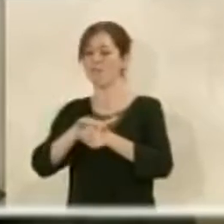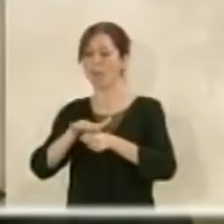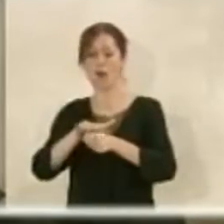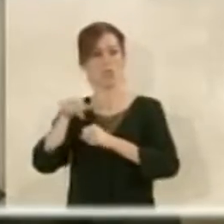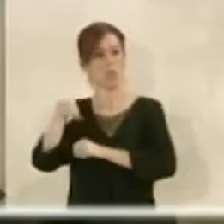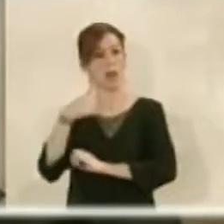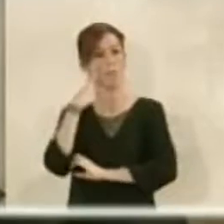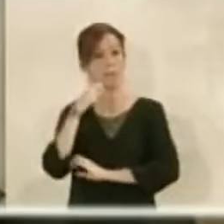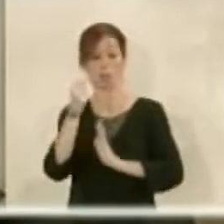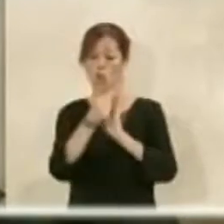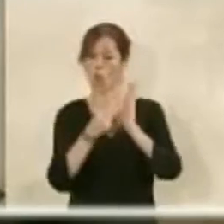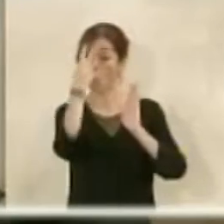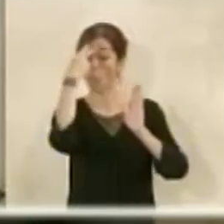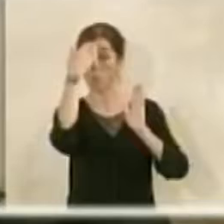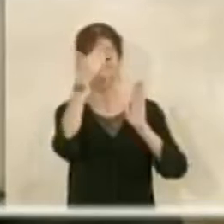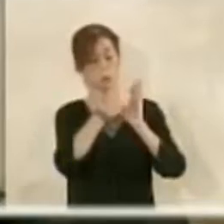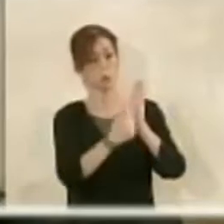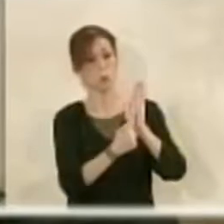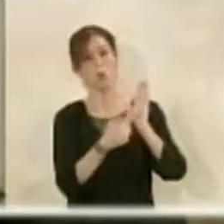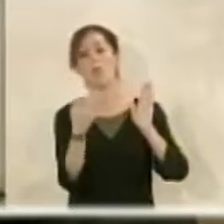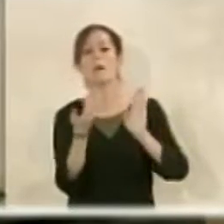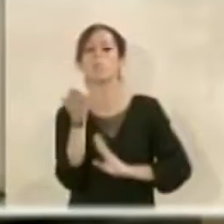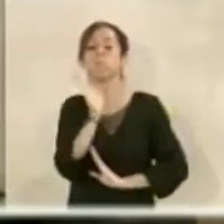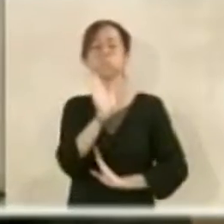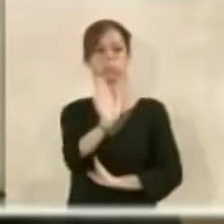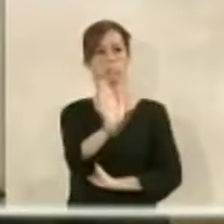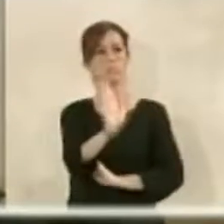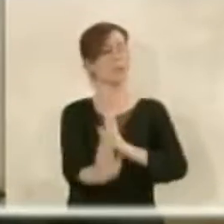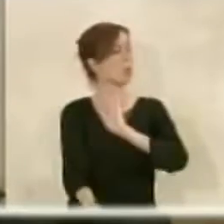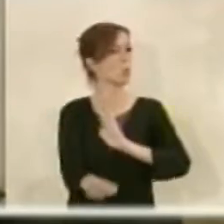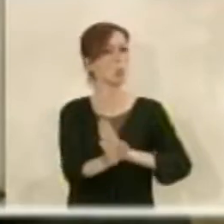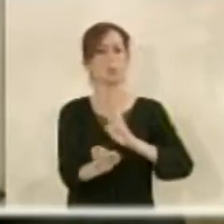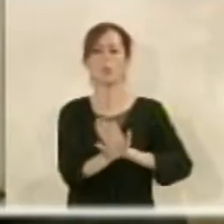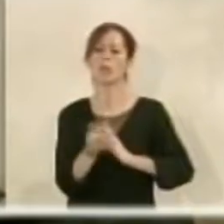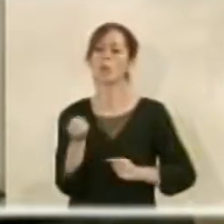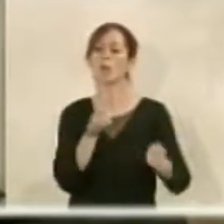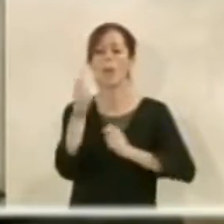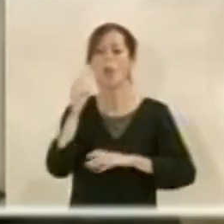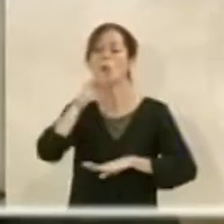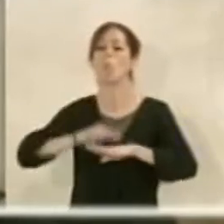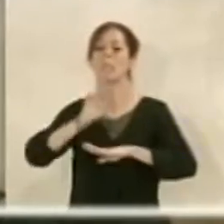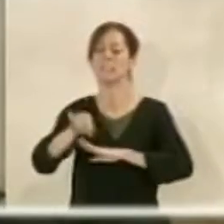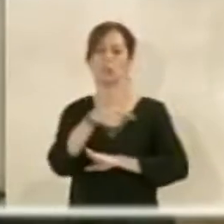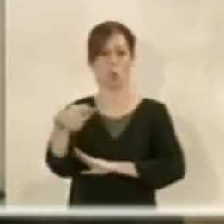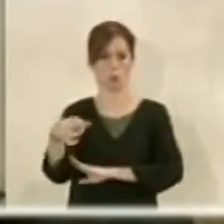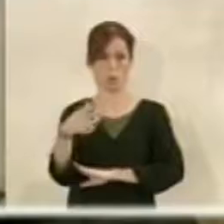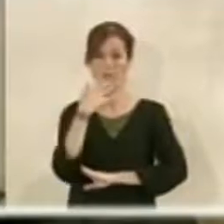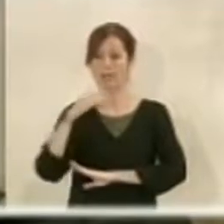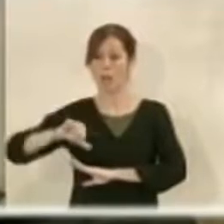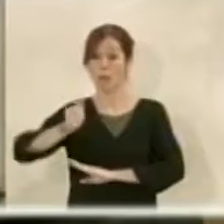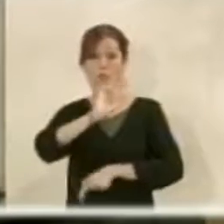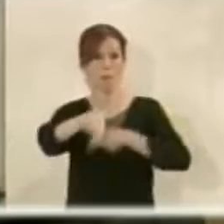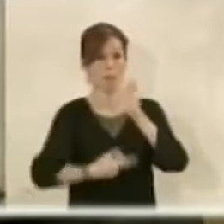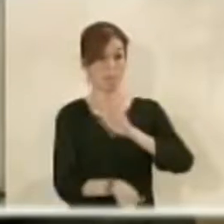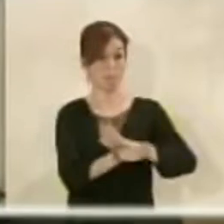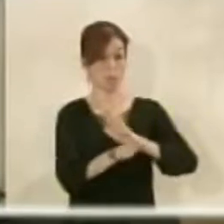la ciudad. Por lo tanto, esas dos permisas seguimos siempre poniéndolas encima y vamos a seguir vigilándolas cuando se apruebe esto y cuando aquello se ponga en